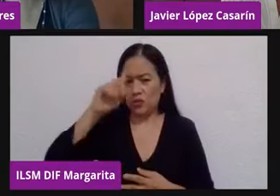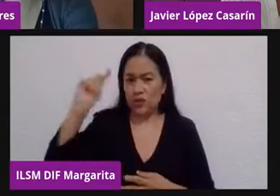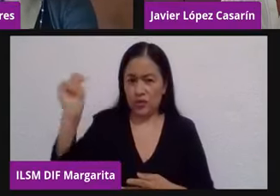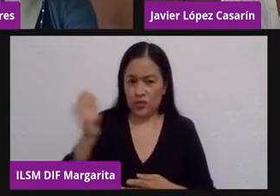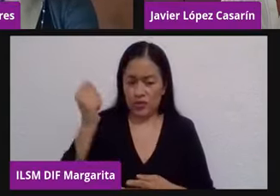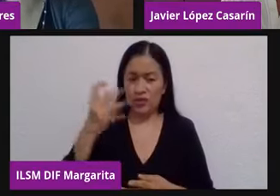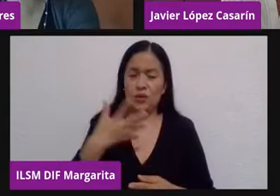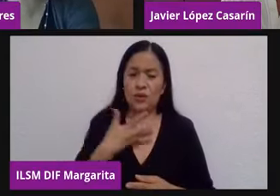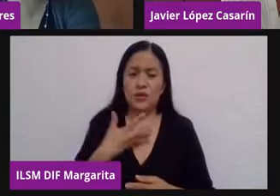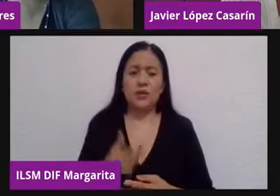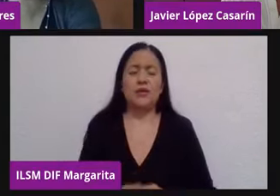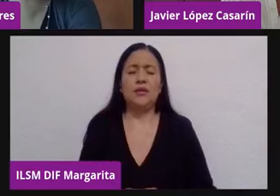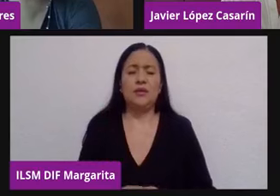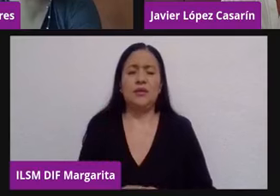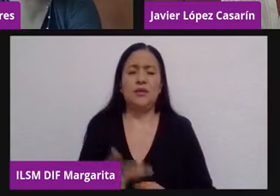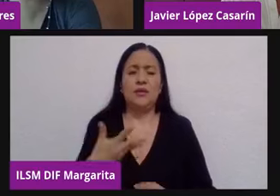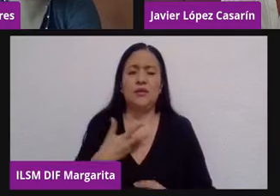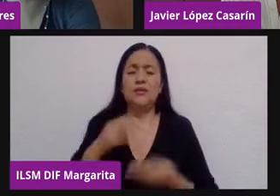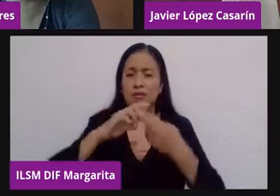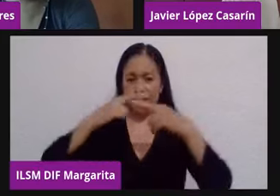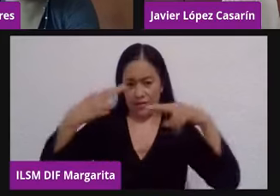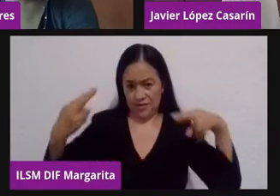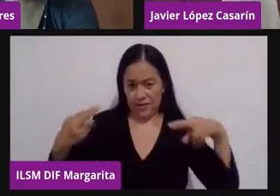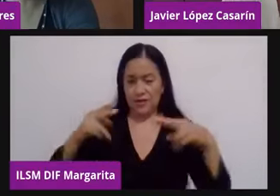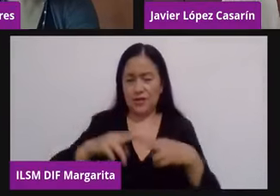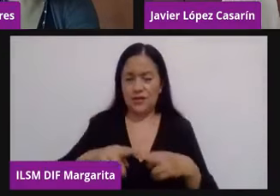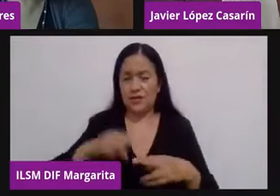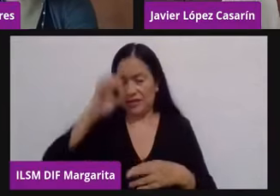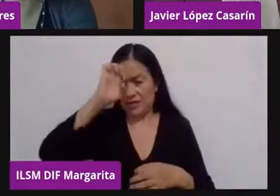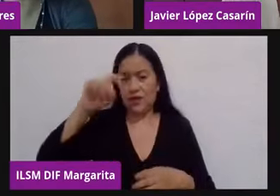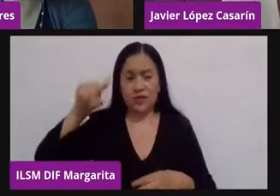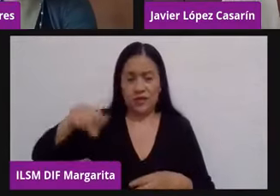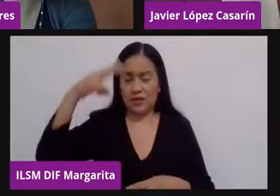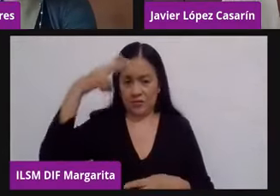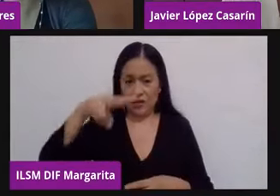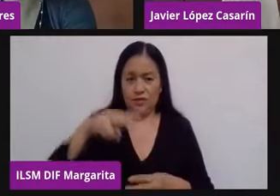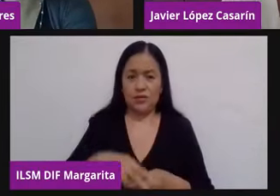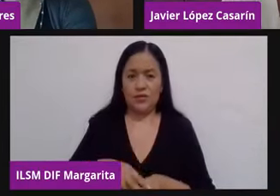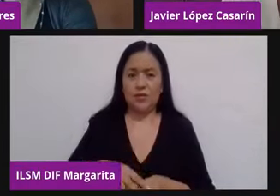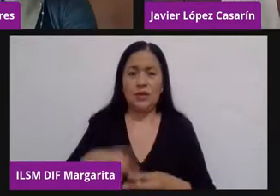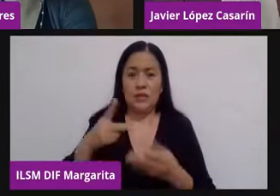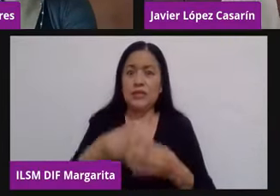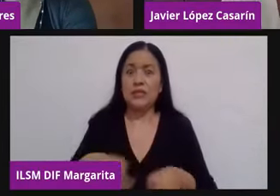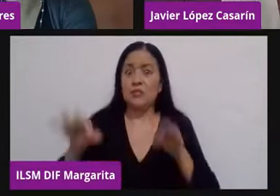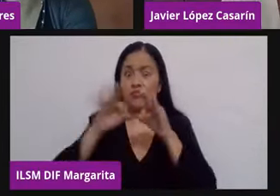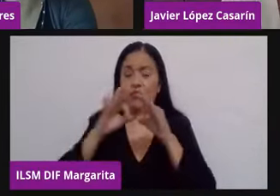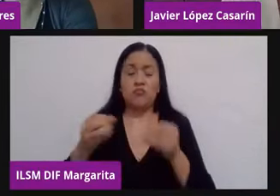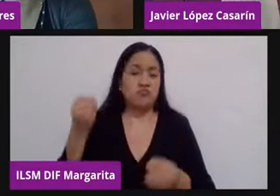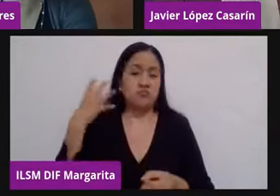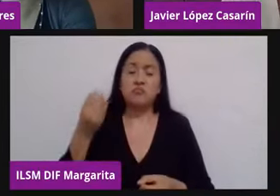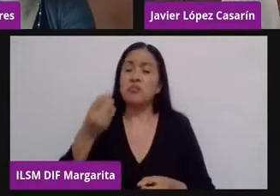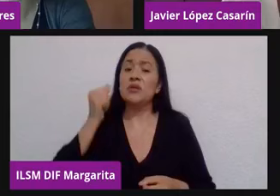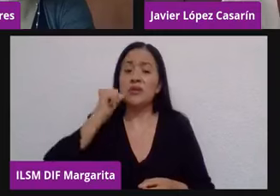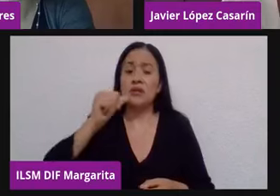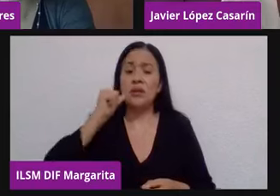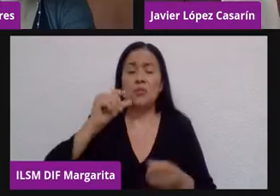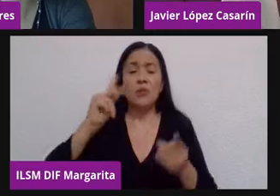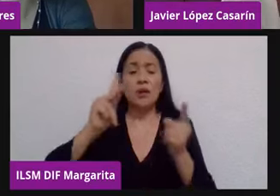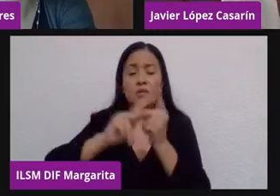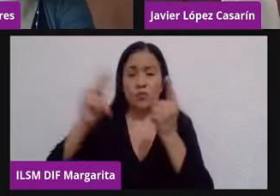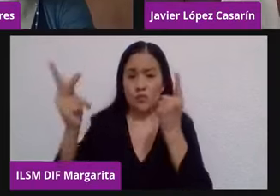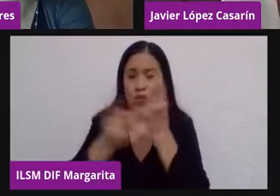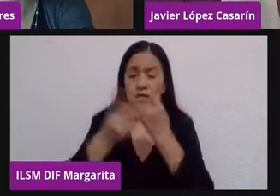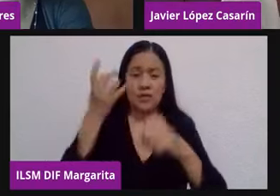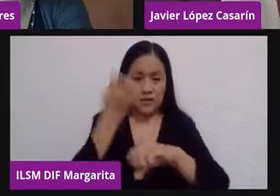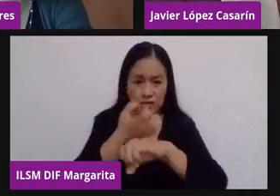COTESI, de la Secretaría de Relaciones Exteriores en México. Importante conferencista en materia de innovación en países de la Unión Europea,